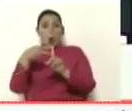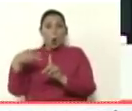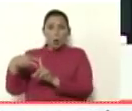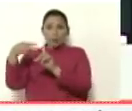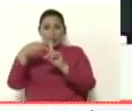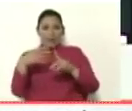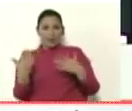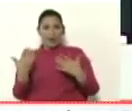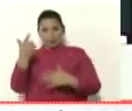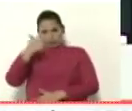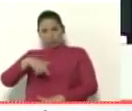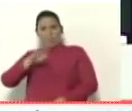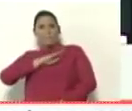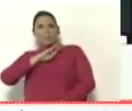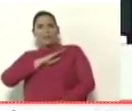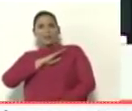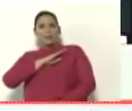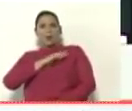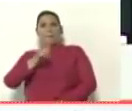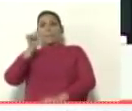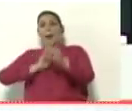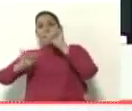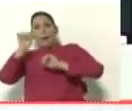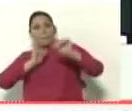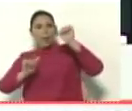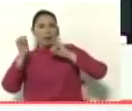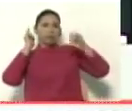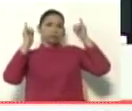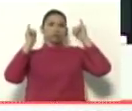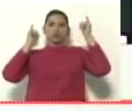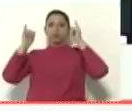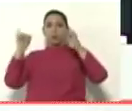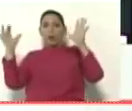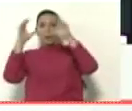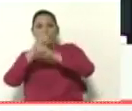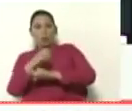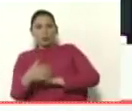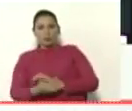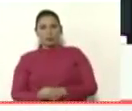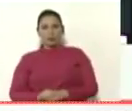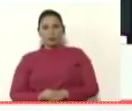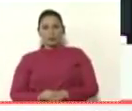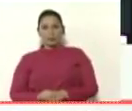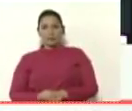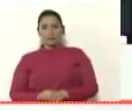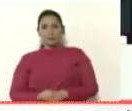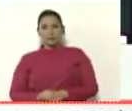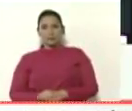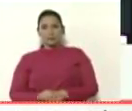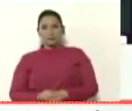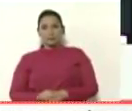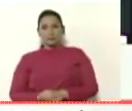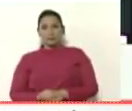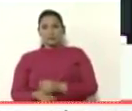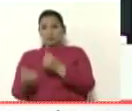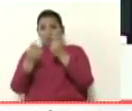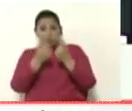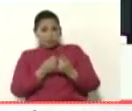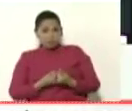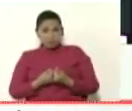gastándolo en alcohol en discotecas todas las noches y lo estaban gastando en